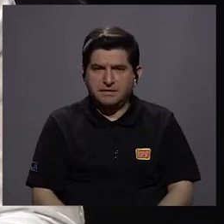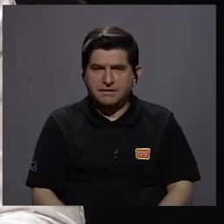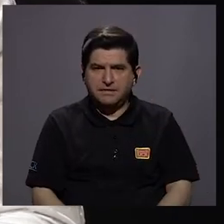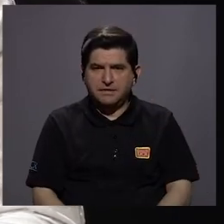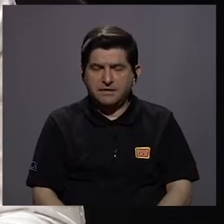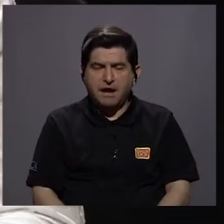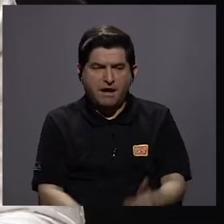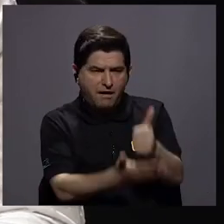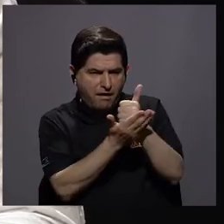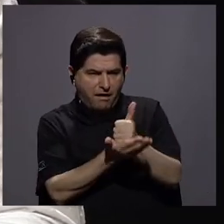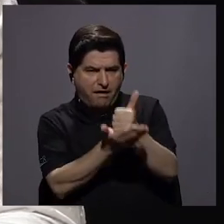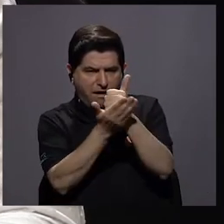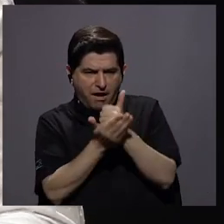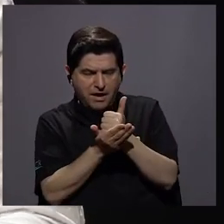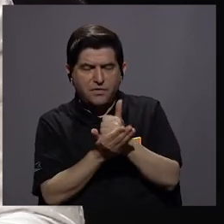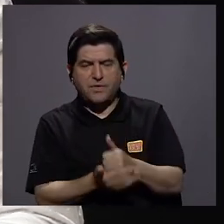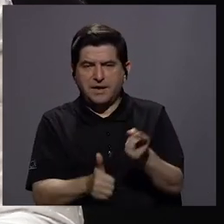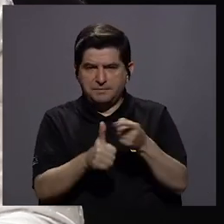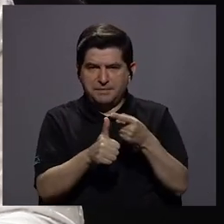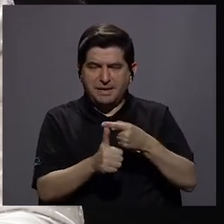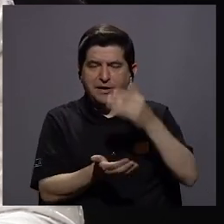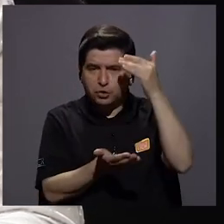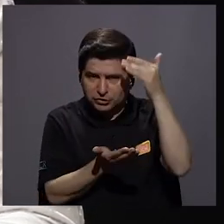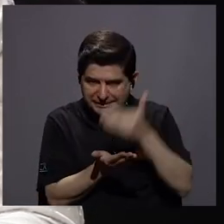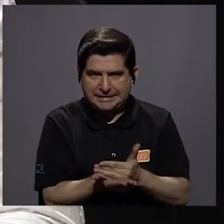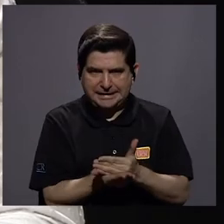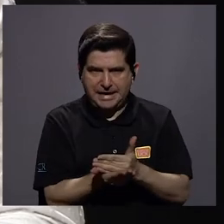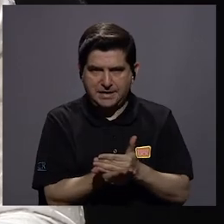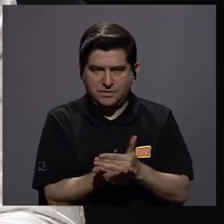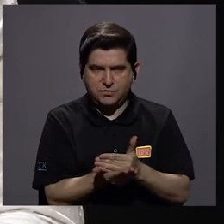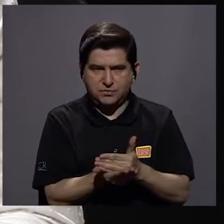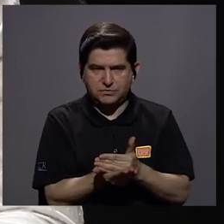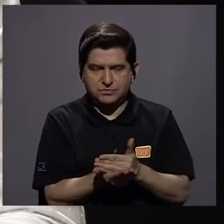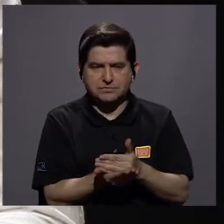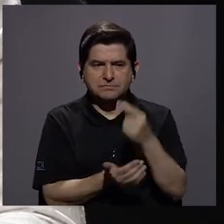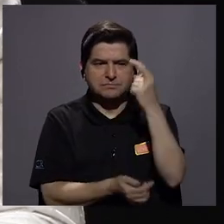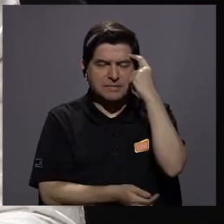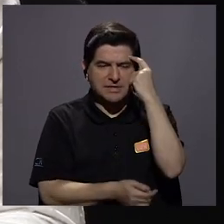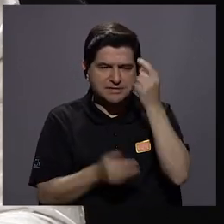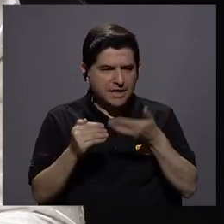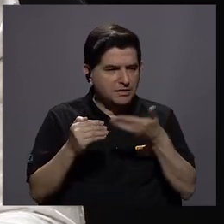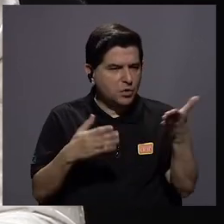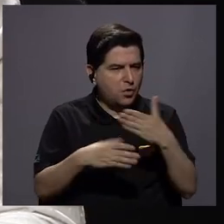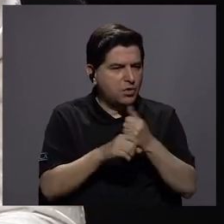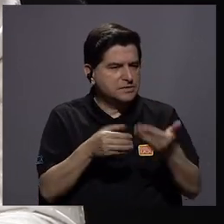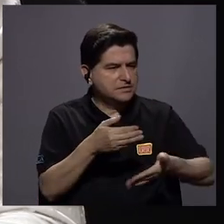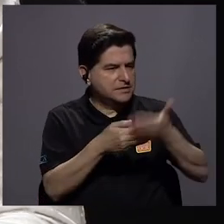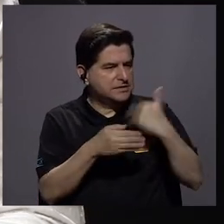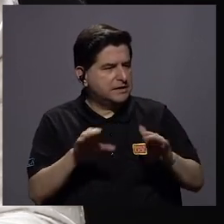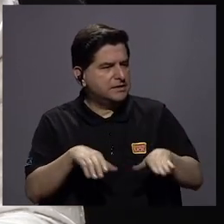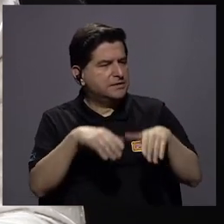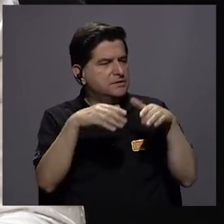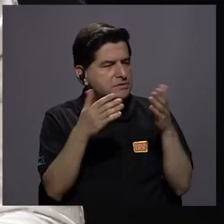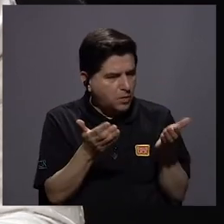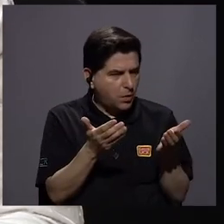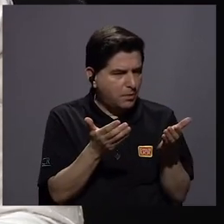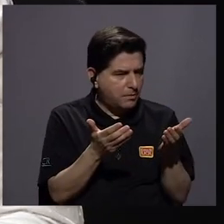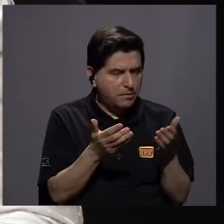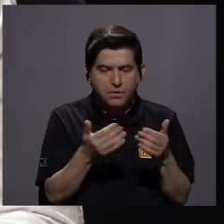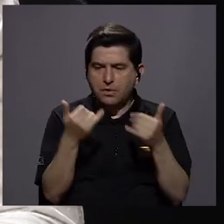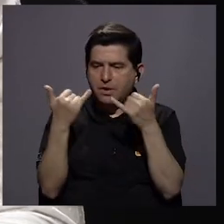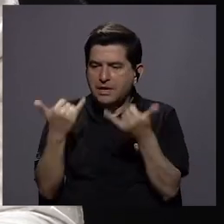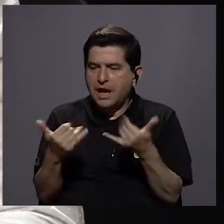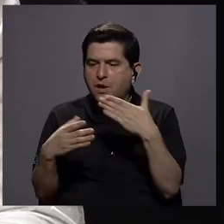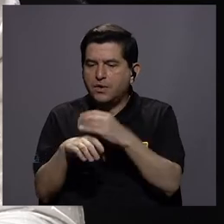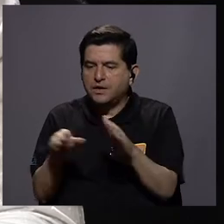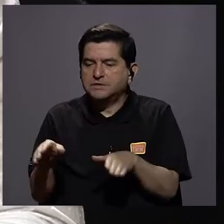nos ha ayudado a hacer un alto en el camino de cómo hemos venido haciendo las cosas y por lo tanto cómo